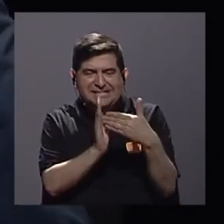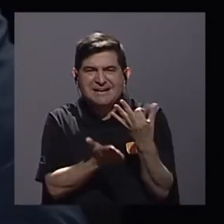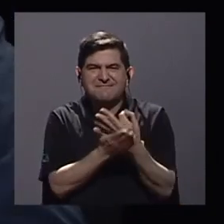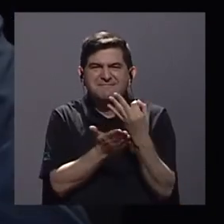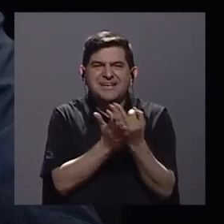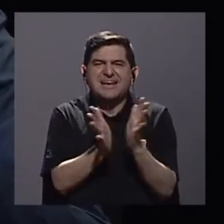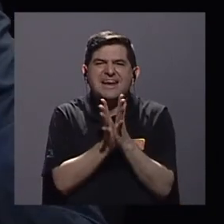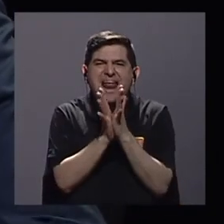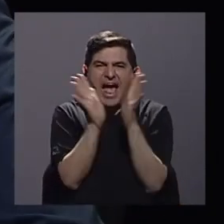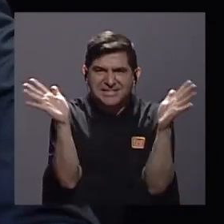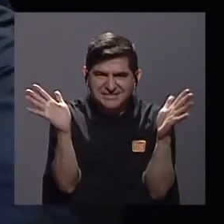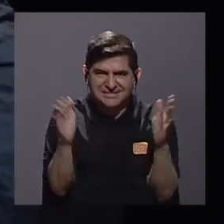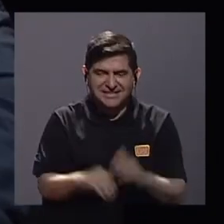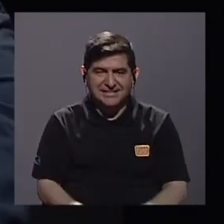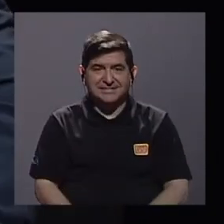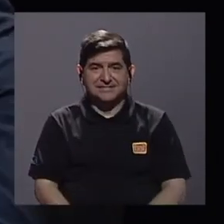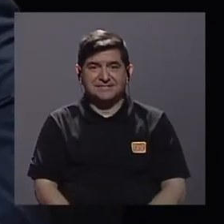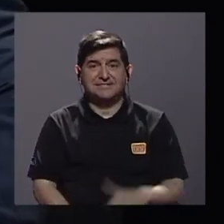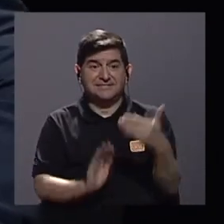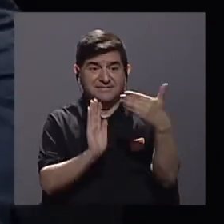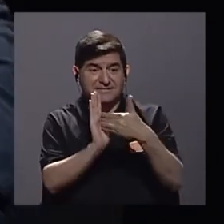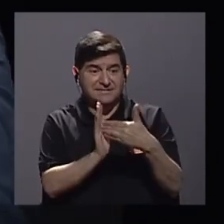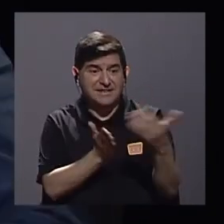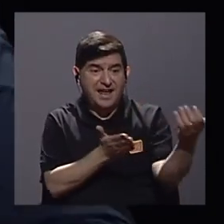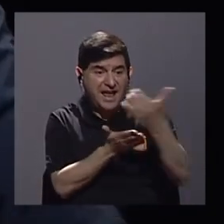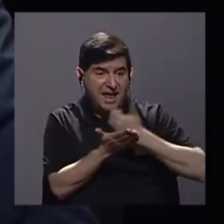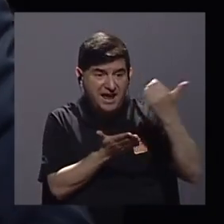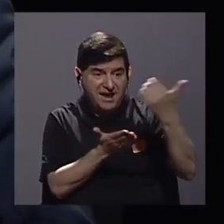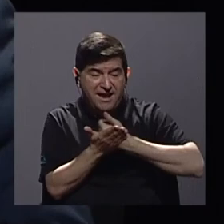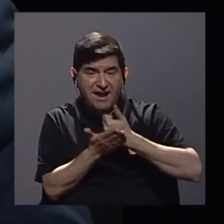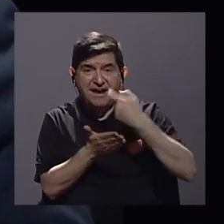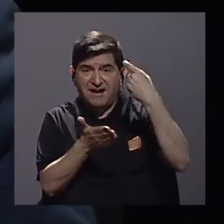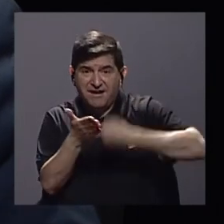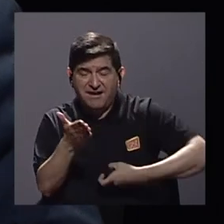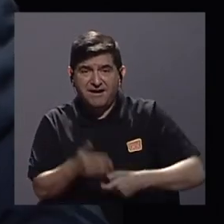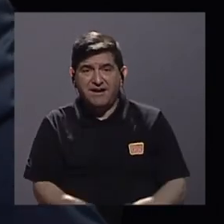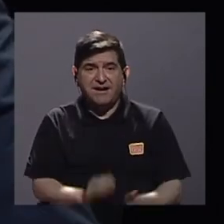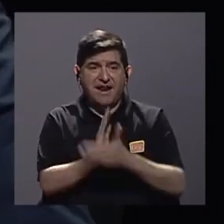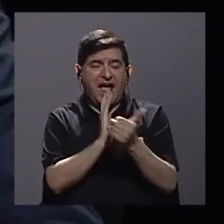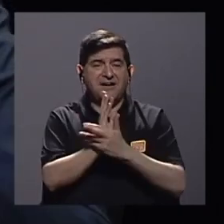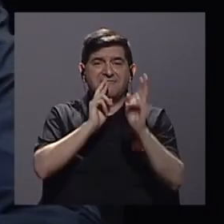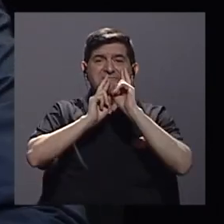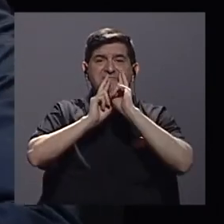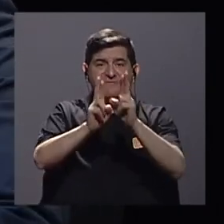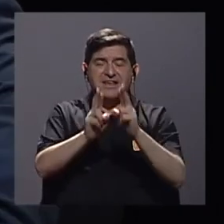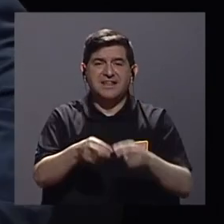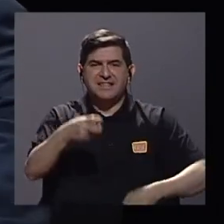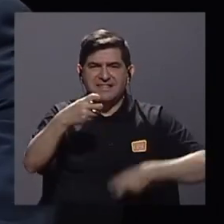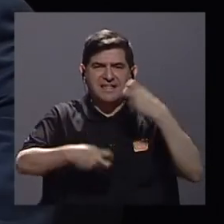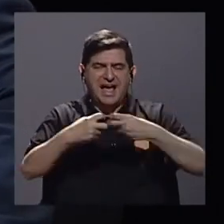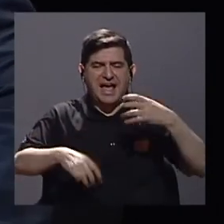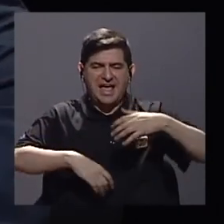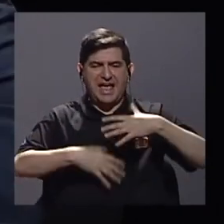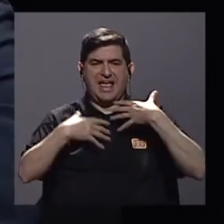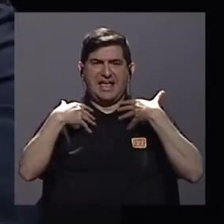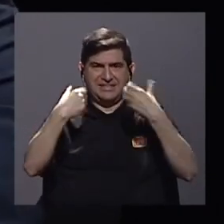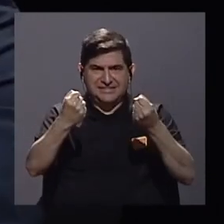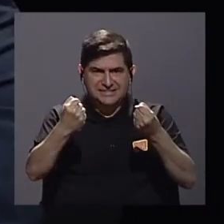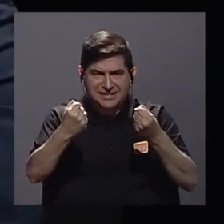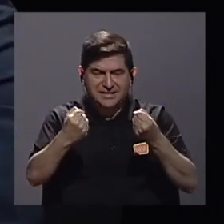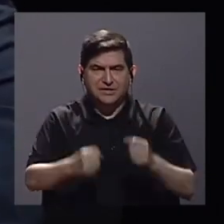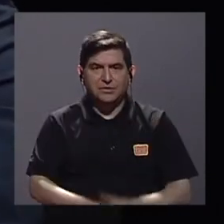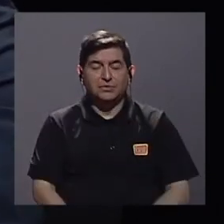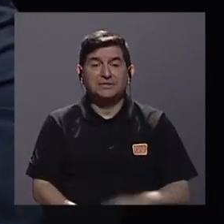finanzas públicas la afectación en la recaudación la capacidad de respuesta en plena crisis sanitaria es